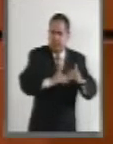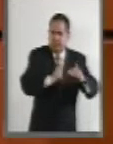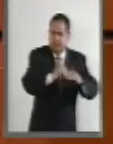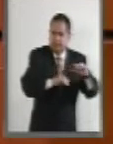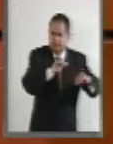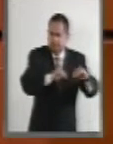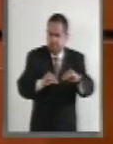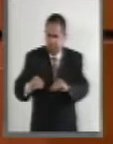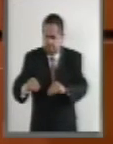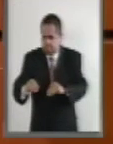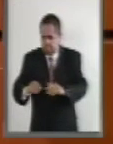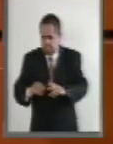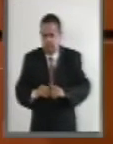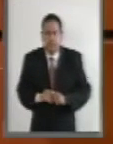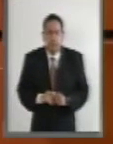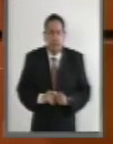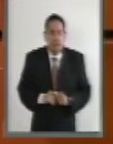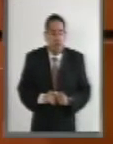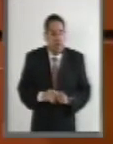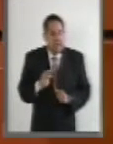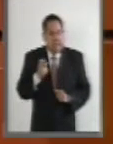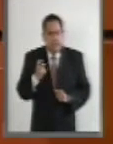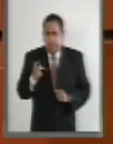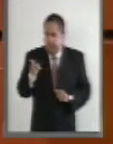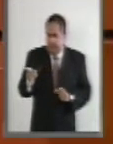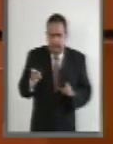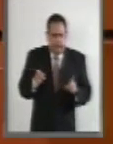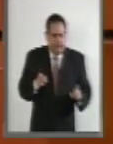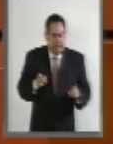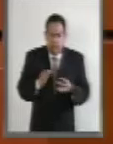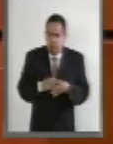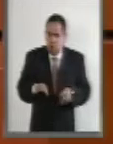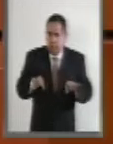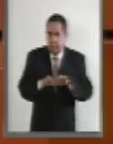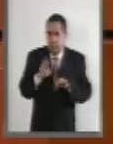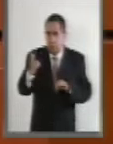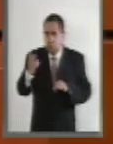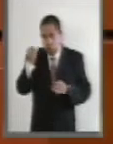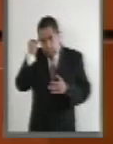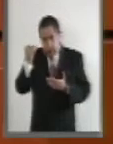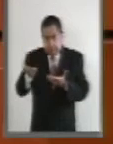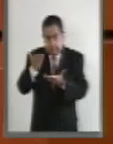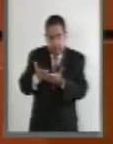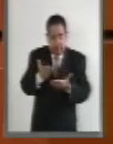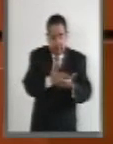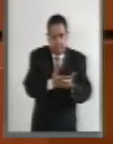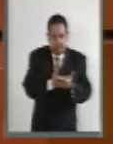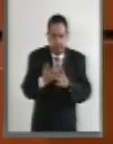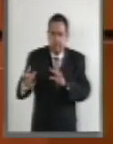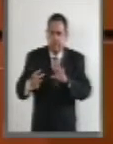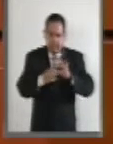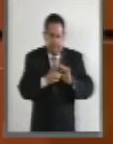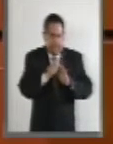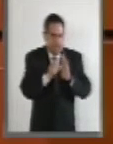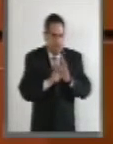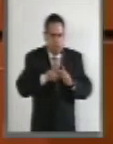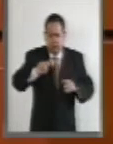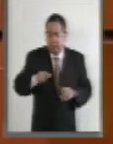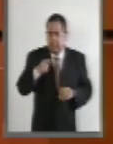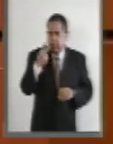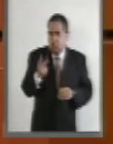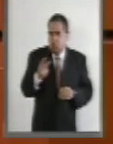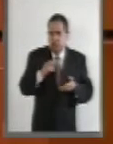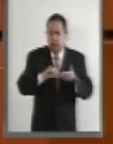Dada la importancia de ambas iniciativas y de conformidad con el artículo 72, letra I,